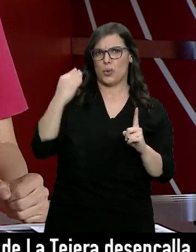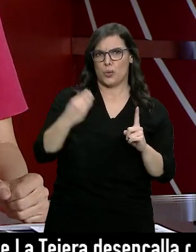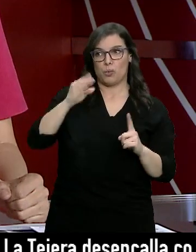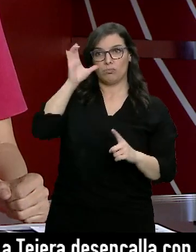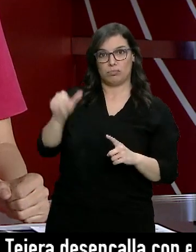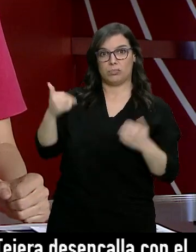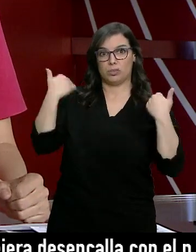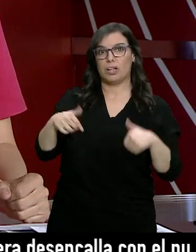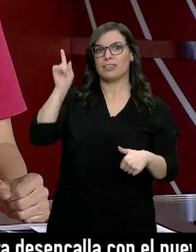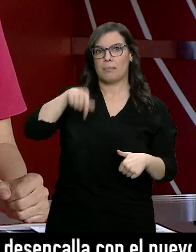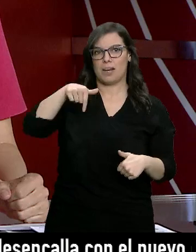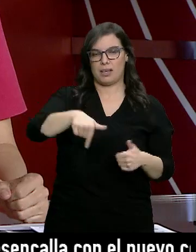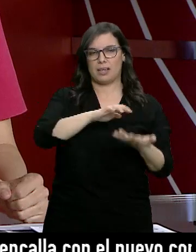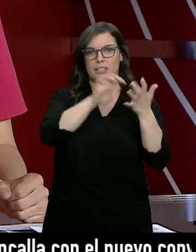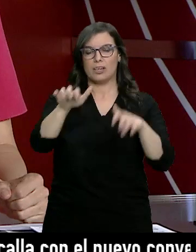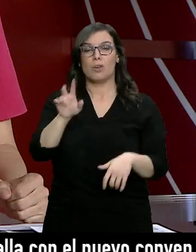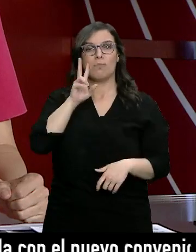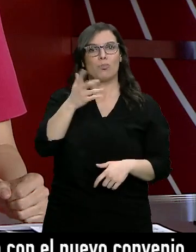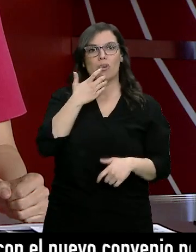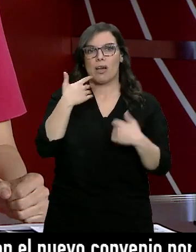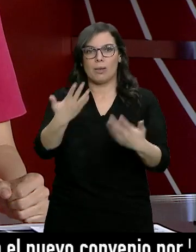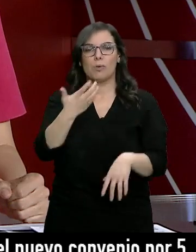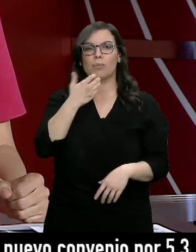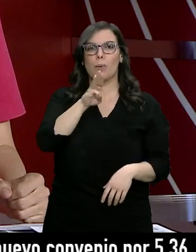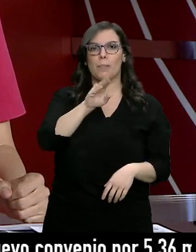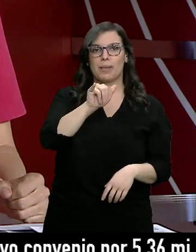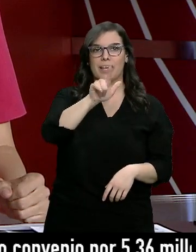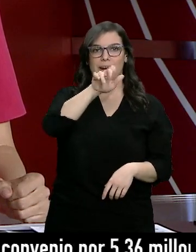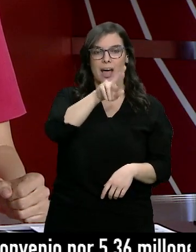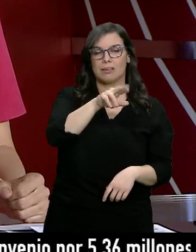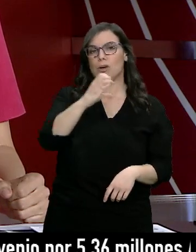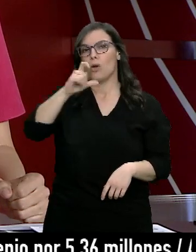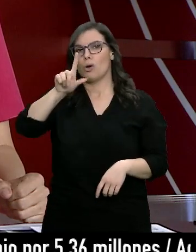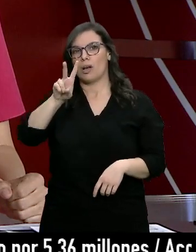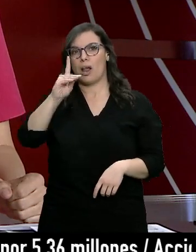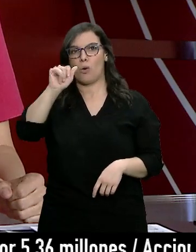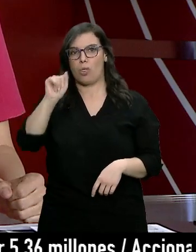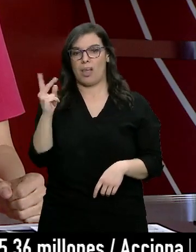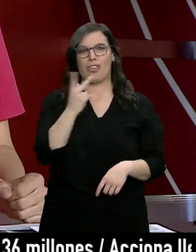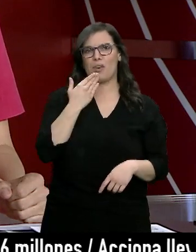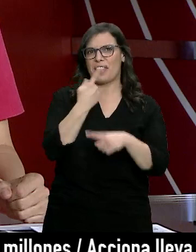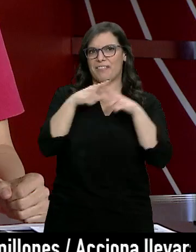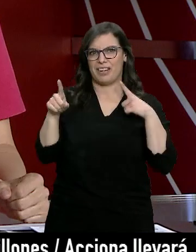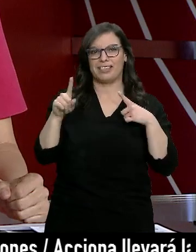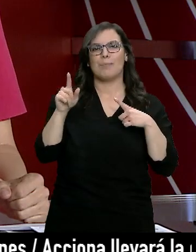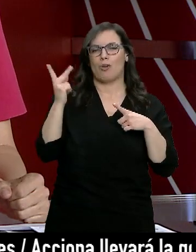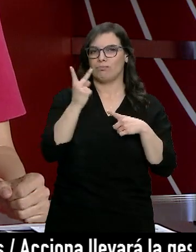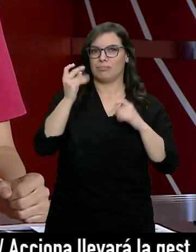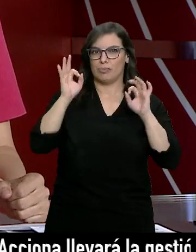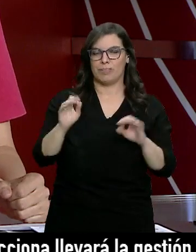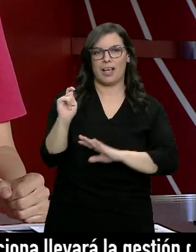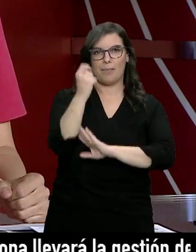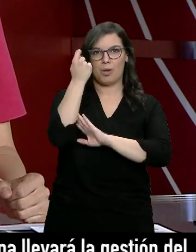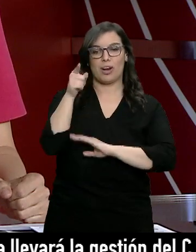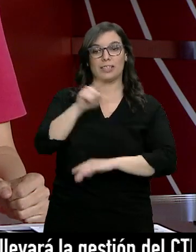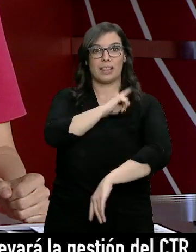También lo es en Castilla y León, donde encontramos ejemplos como el de Pilar y Claudia, que representan a dos generaciones de campeonas. Un deporte